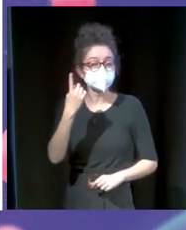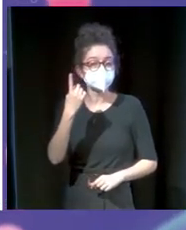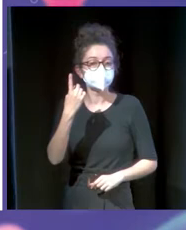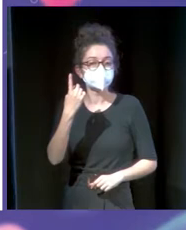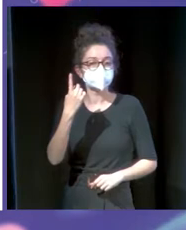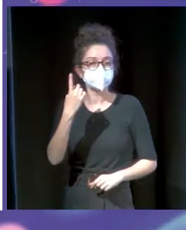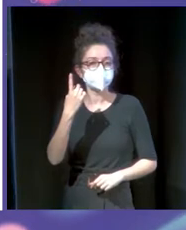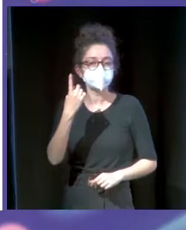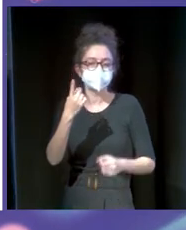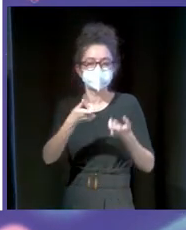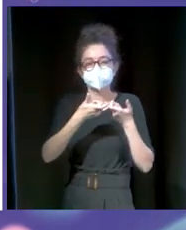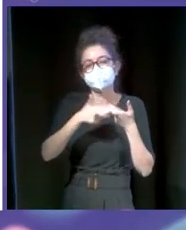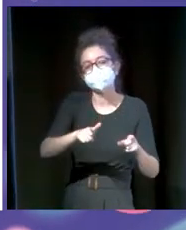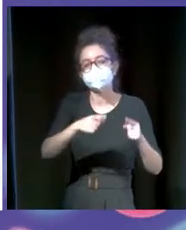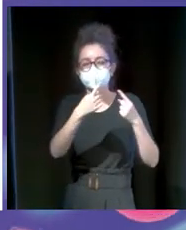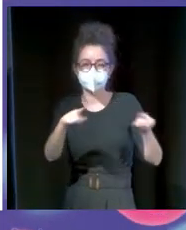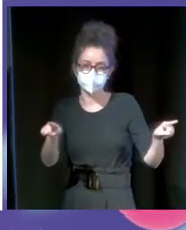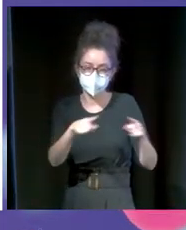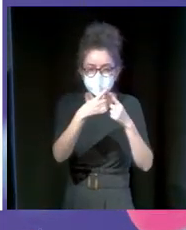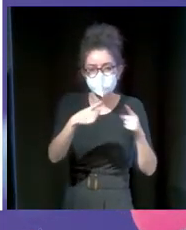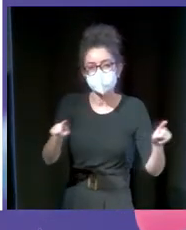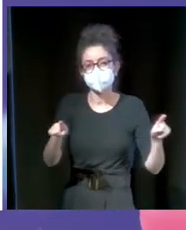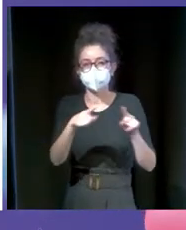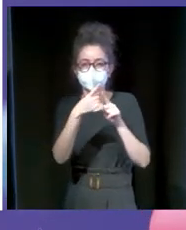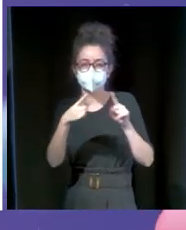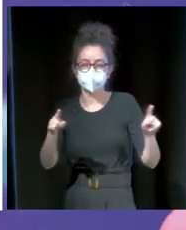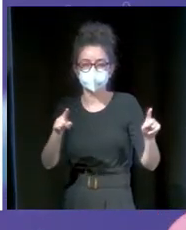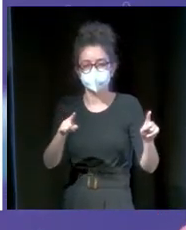sector de los conciertos y de todo lo que es en vivo.